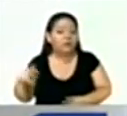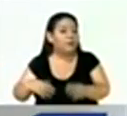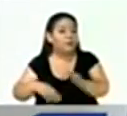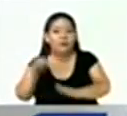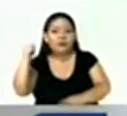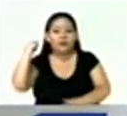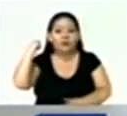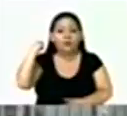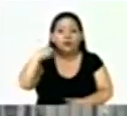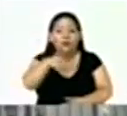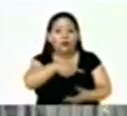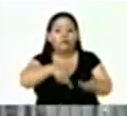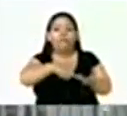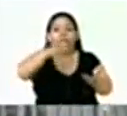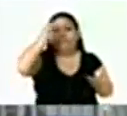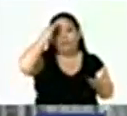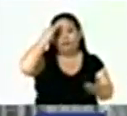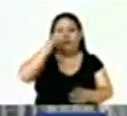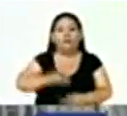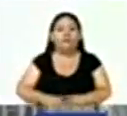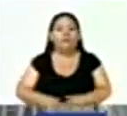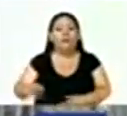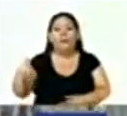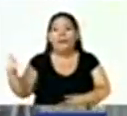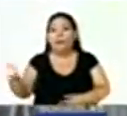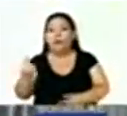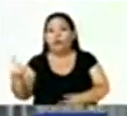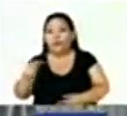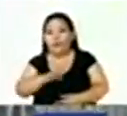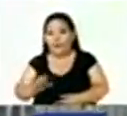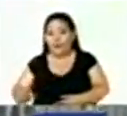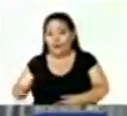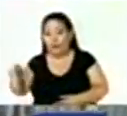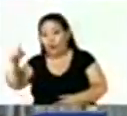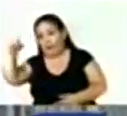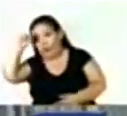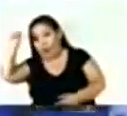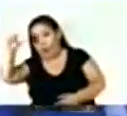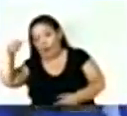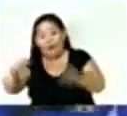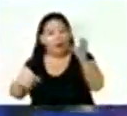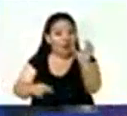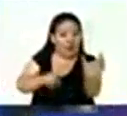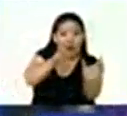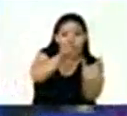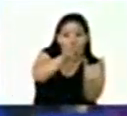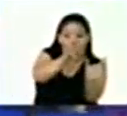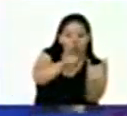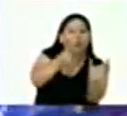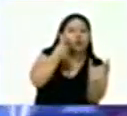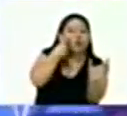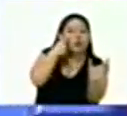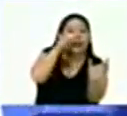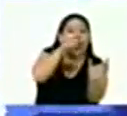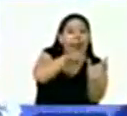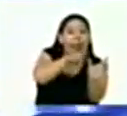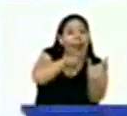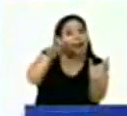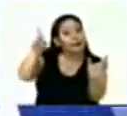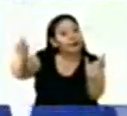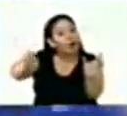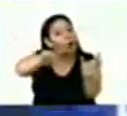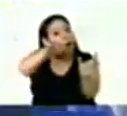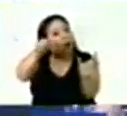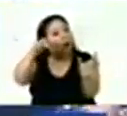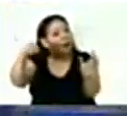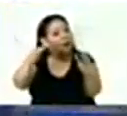para que ellos estén preparados. Los salvadoreños que tengan en su documento único de identidad la dirección de donde residen en el